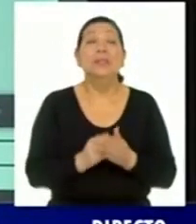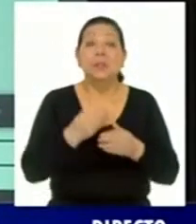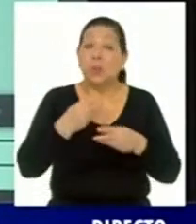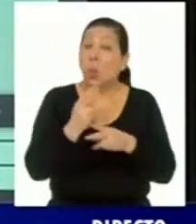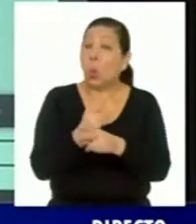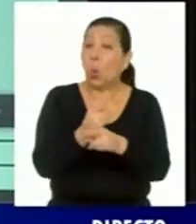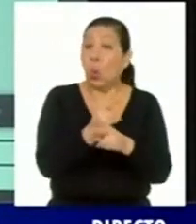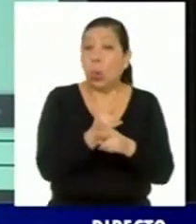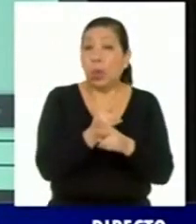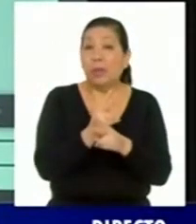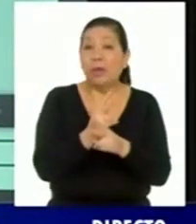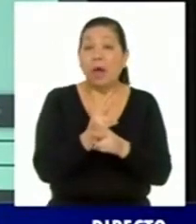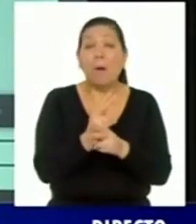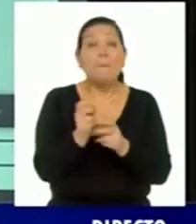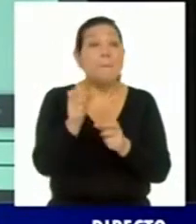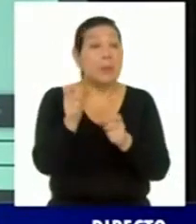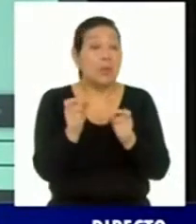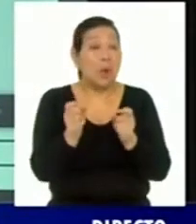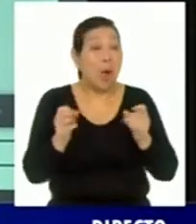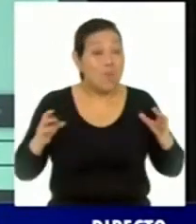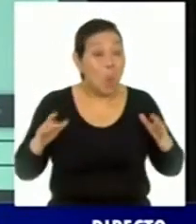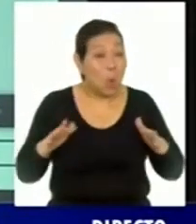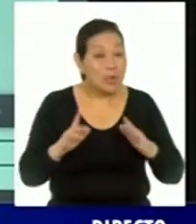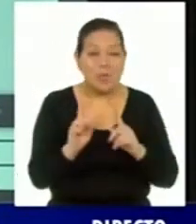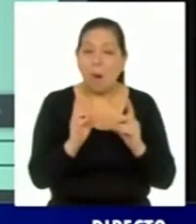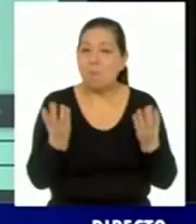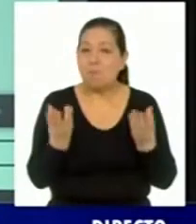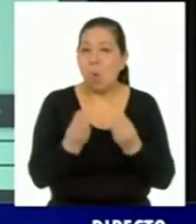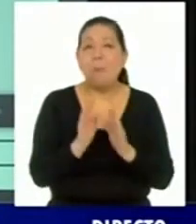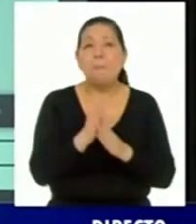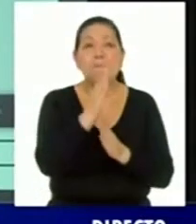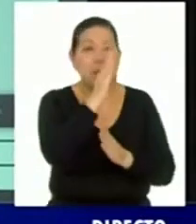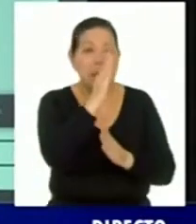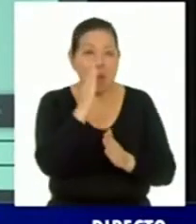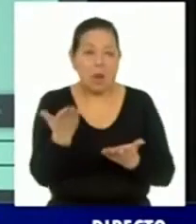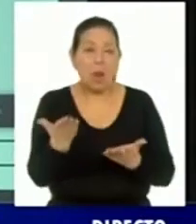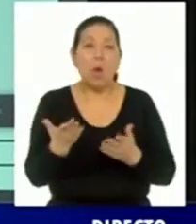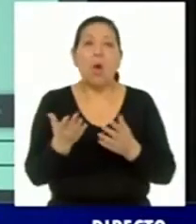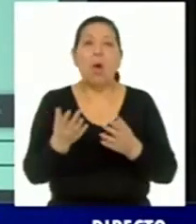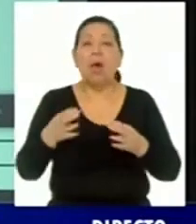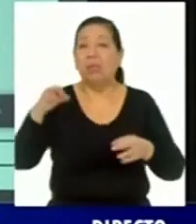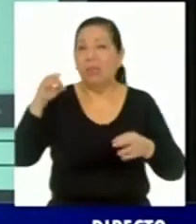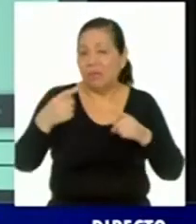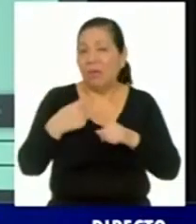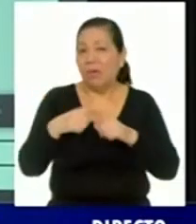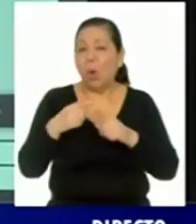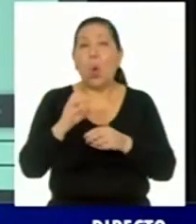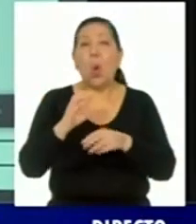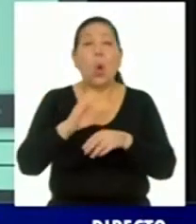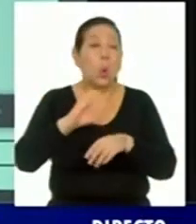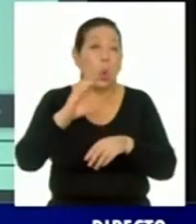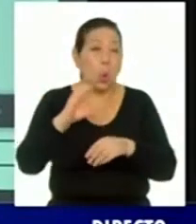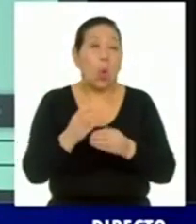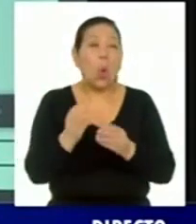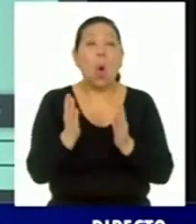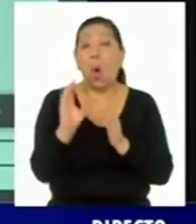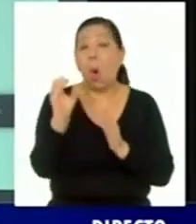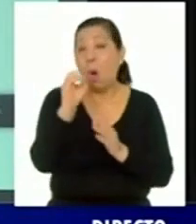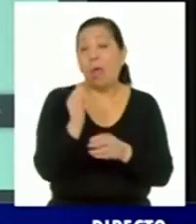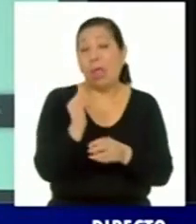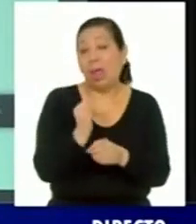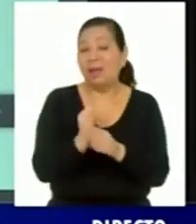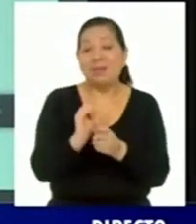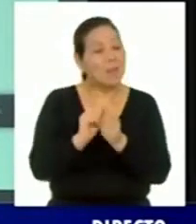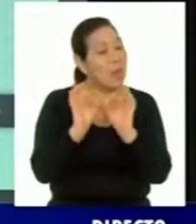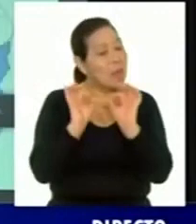siguen manteniendo los aforos en bibliotecas, en eventos, actividades, clubes, templos, como lo pueden observar. Esto